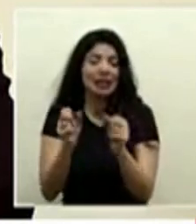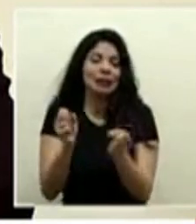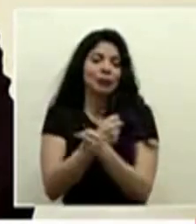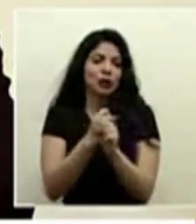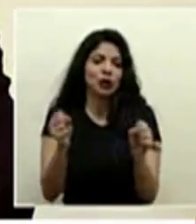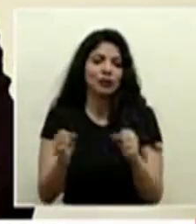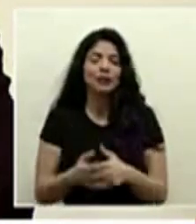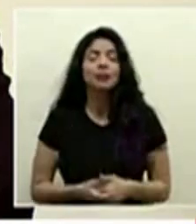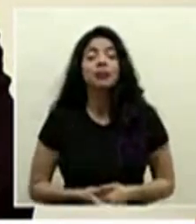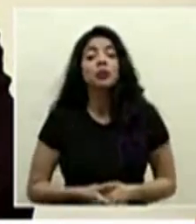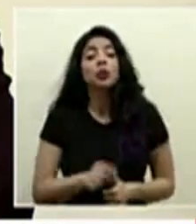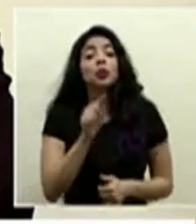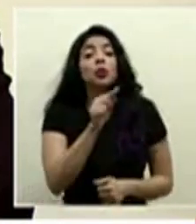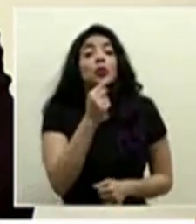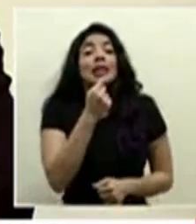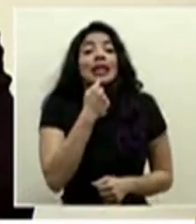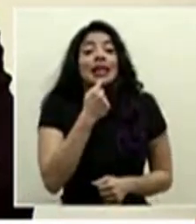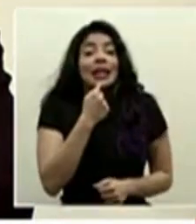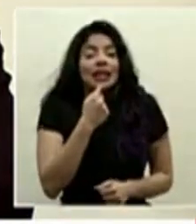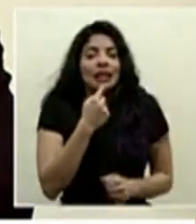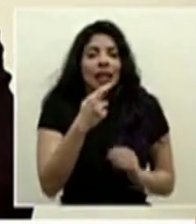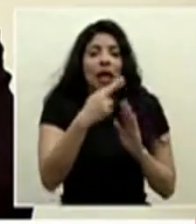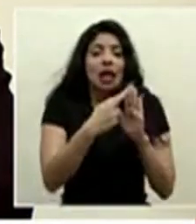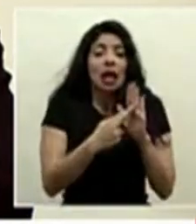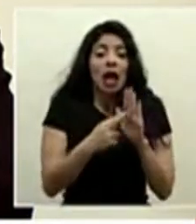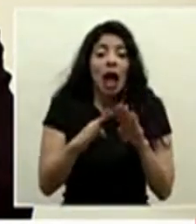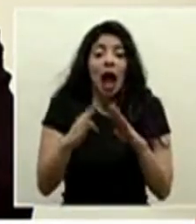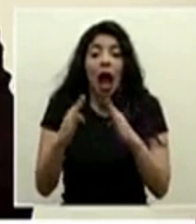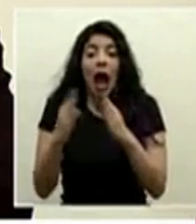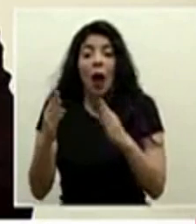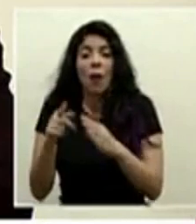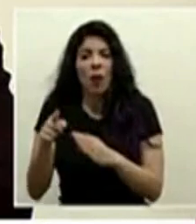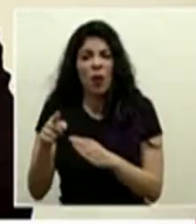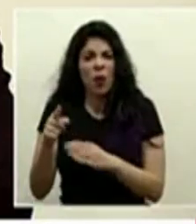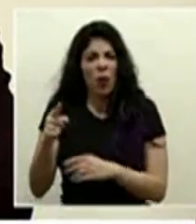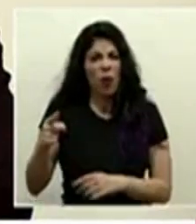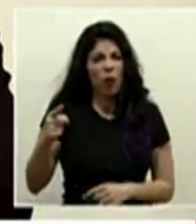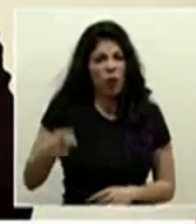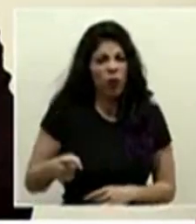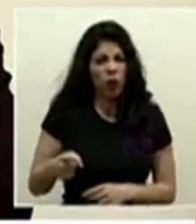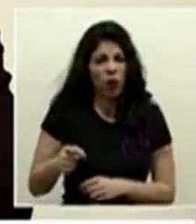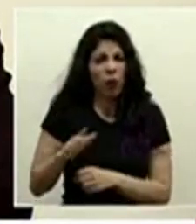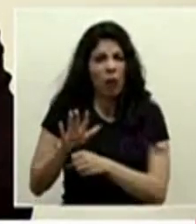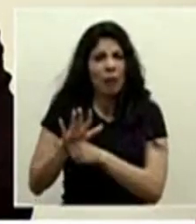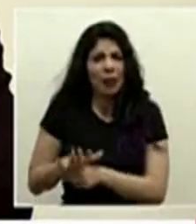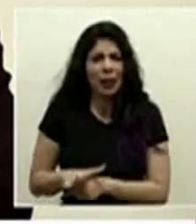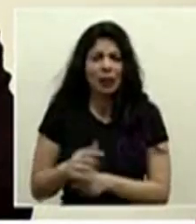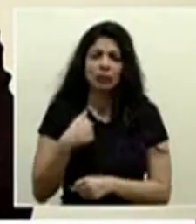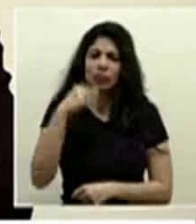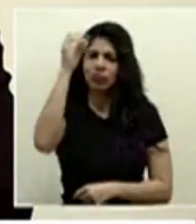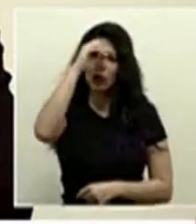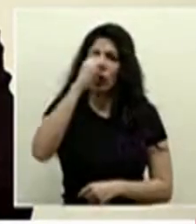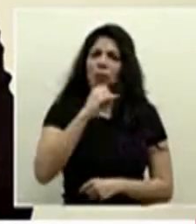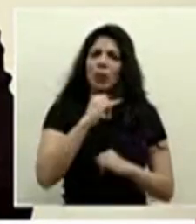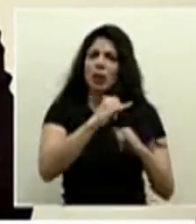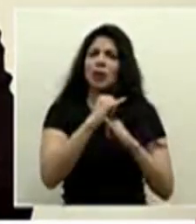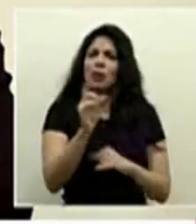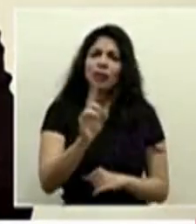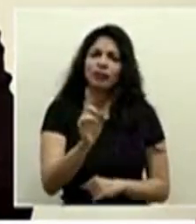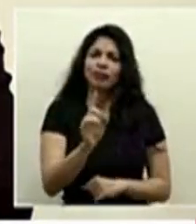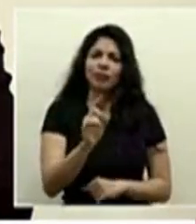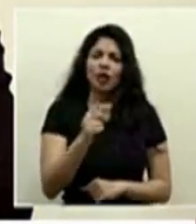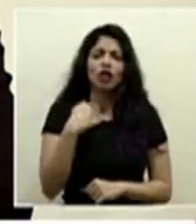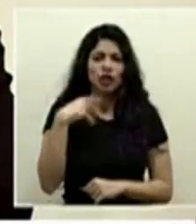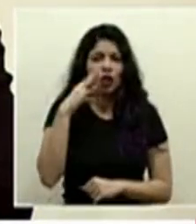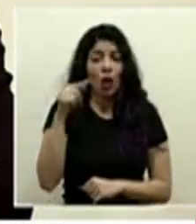usted dice que las medidas de reapertura que si fueron forzadas yo no comparto yo creo que fueron bien estudiadas fueron